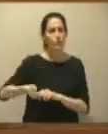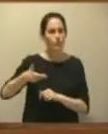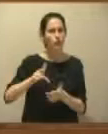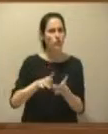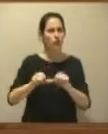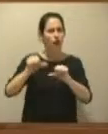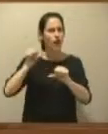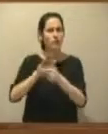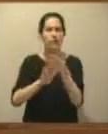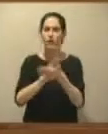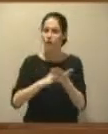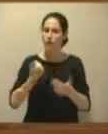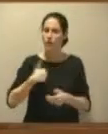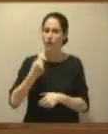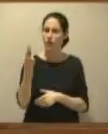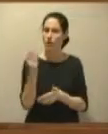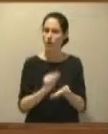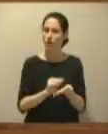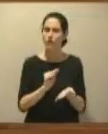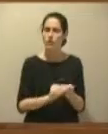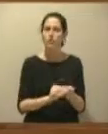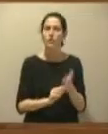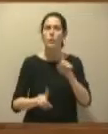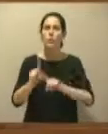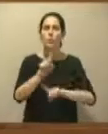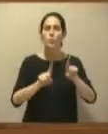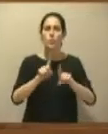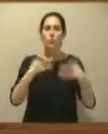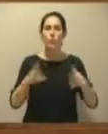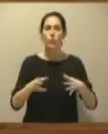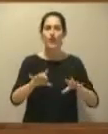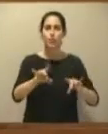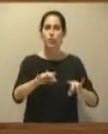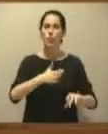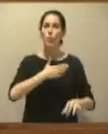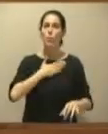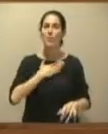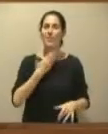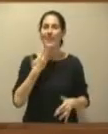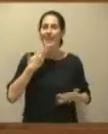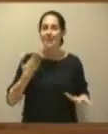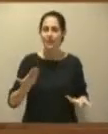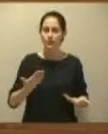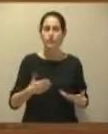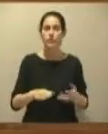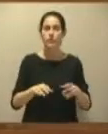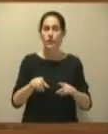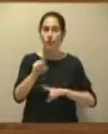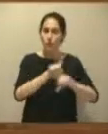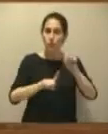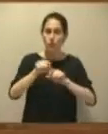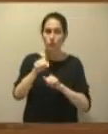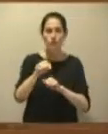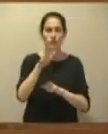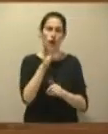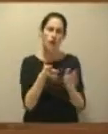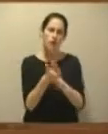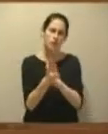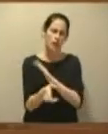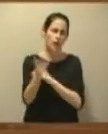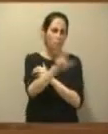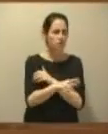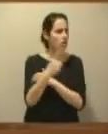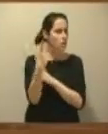hemos hablado aquí también en otras ocasiones, que es el problema de la propiedad, es un problema que no hay que repetir nuevamente,